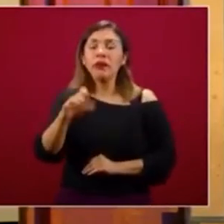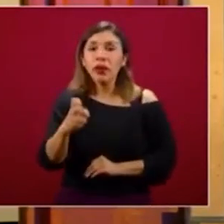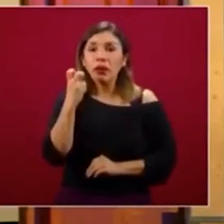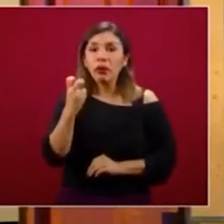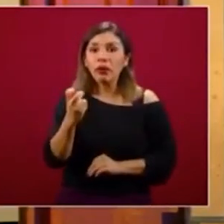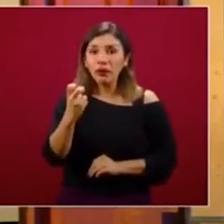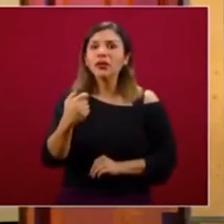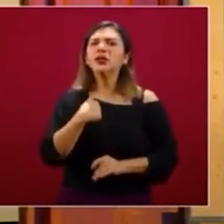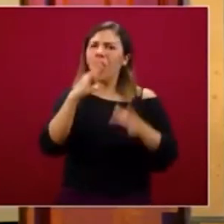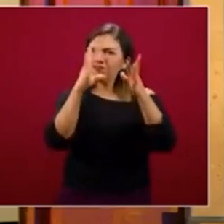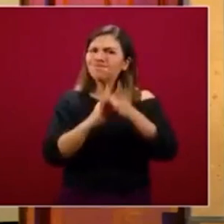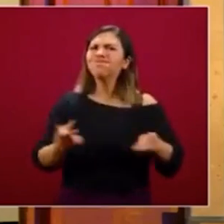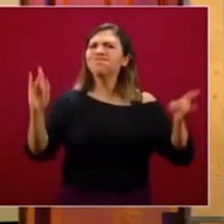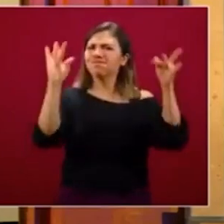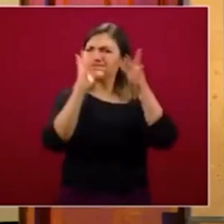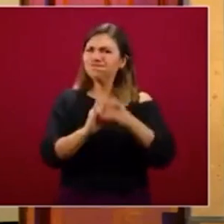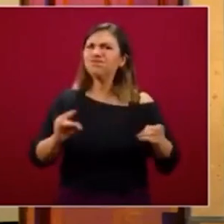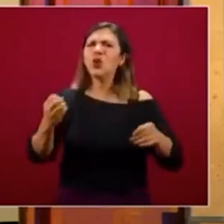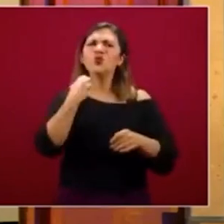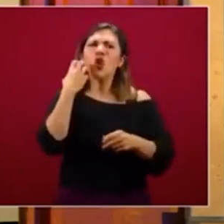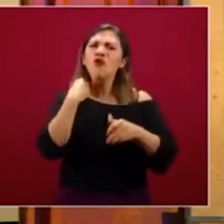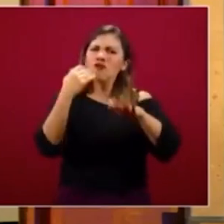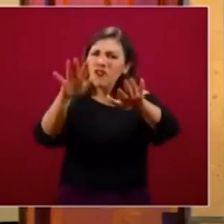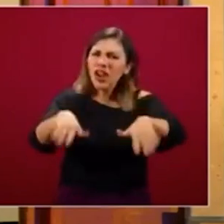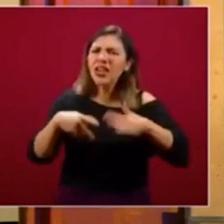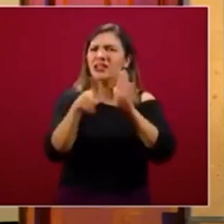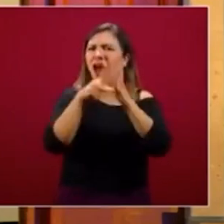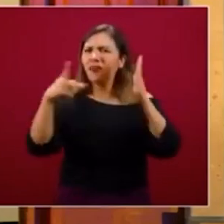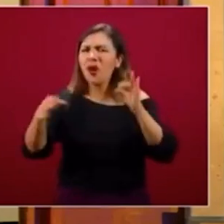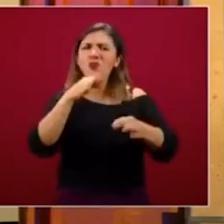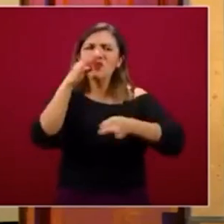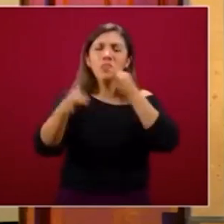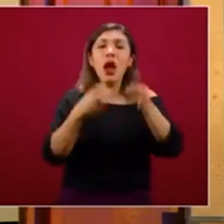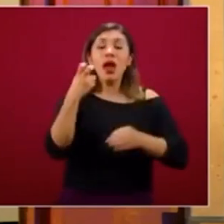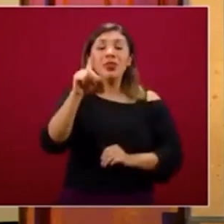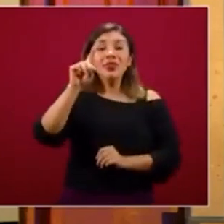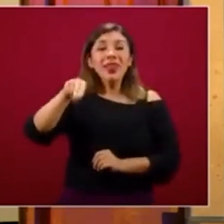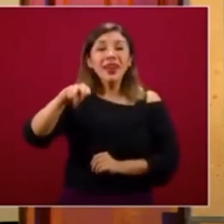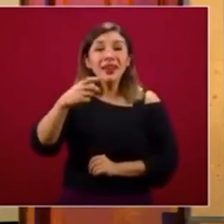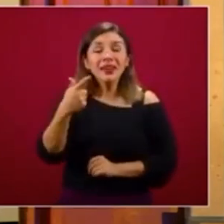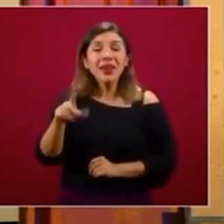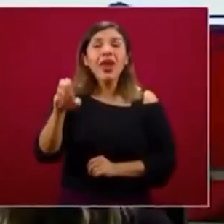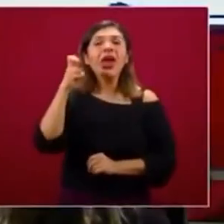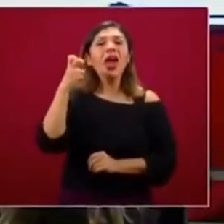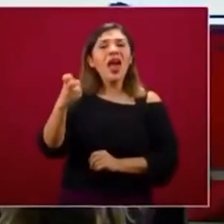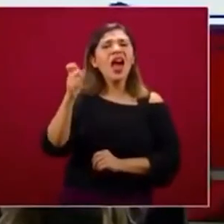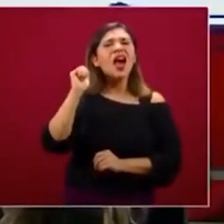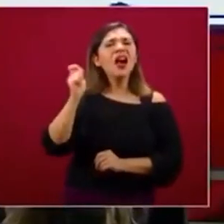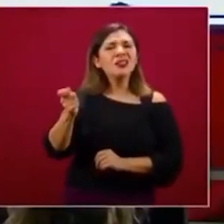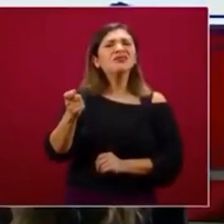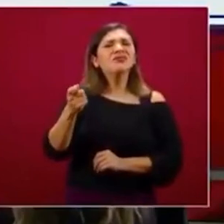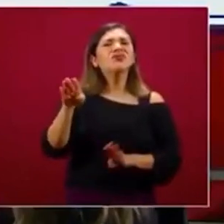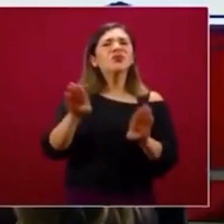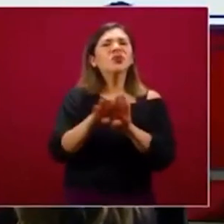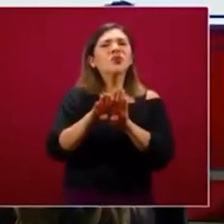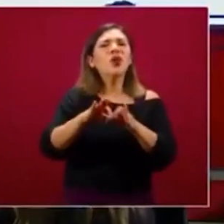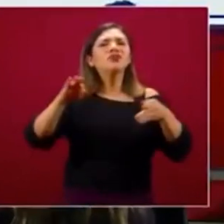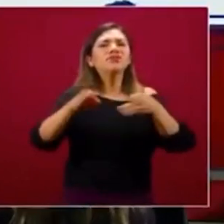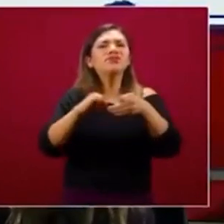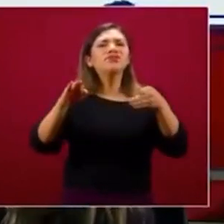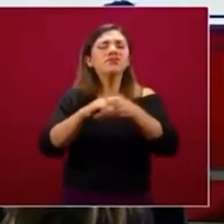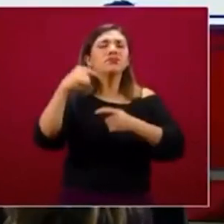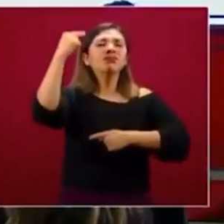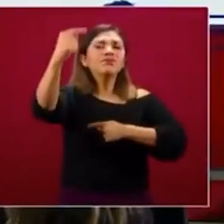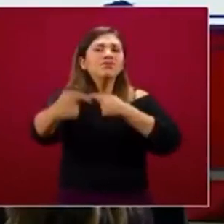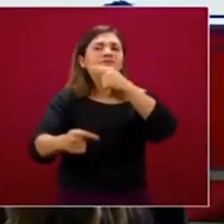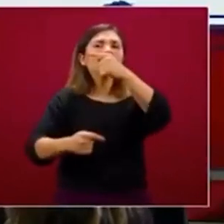explicamos durante muchas conferencias de prensa y comunicados es que el dengue tiene estos episodios cíclicos, en donde